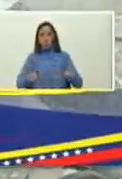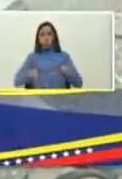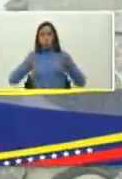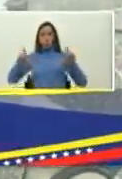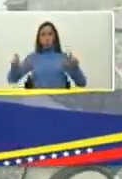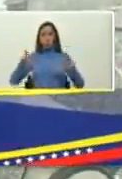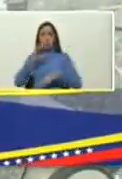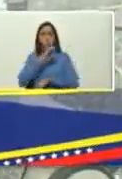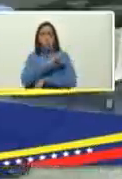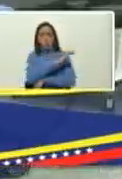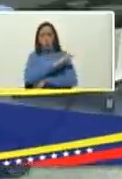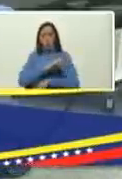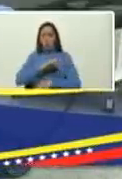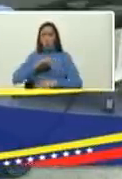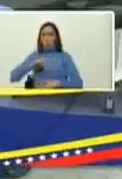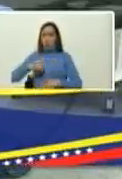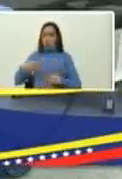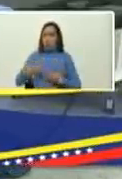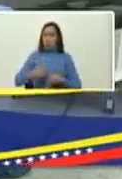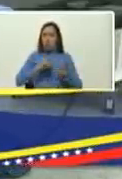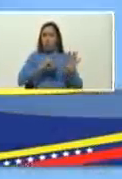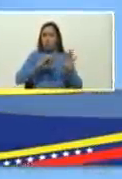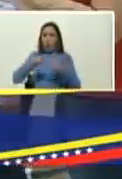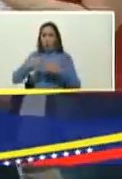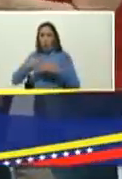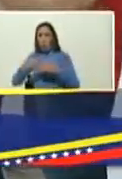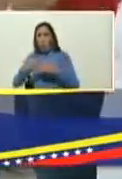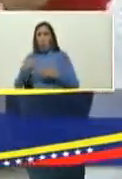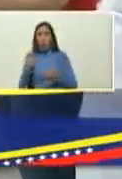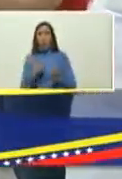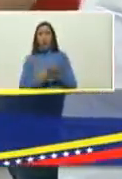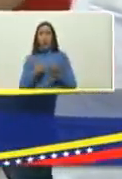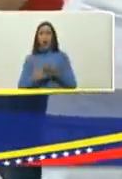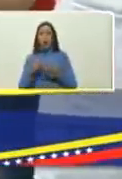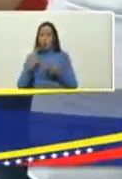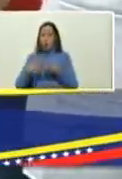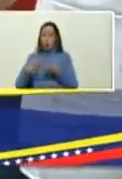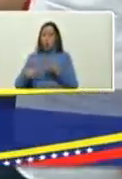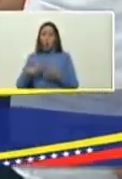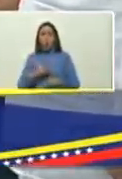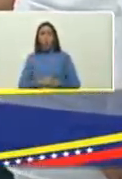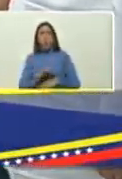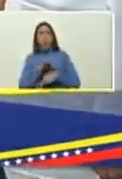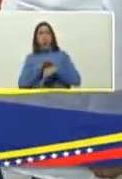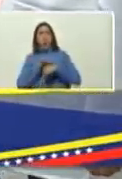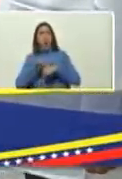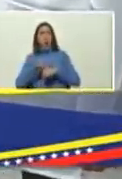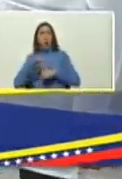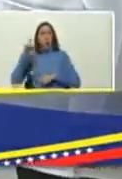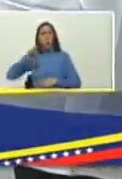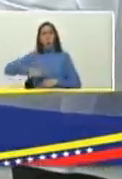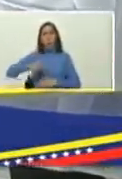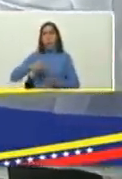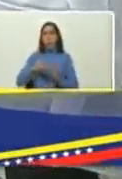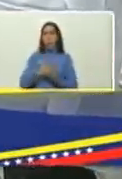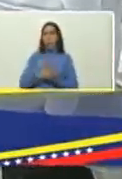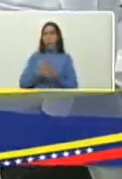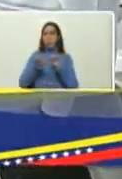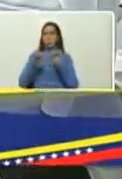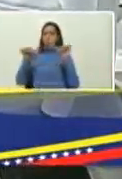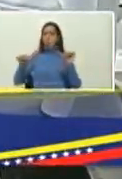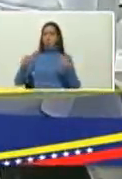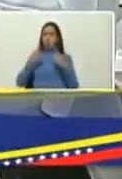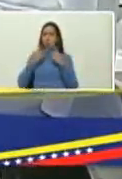clínica privada sale de 700 dólares en adelante y cualquier intervención quirúrgica en un sistema